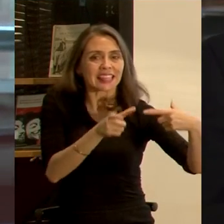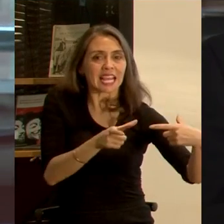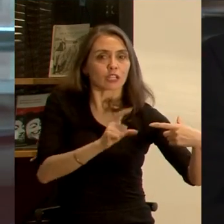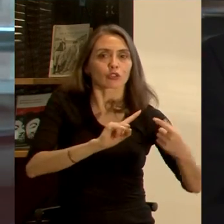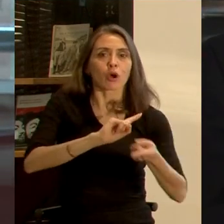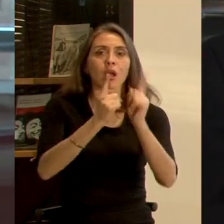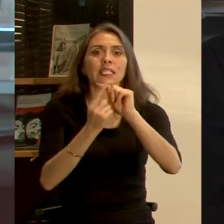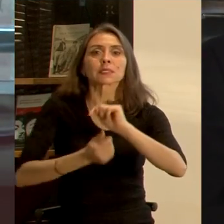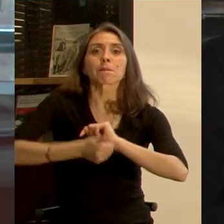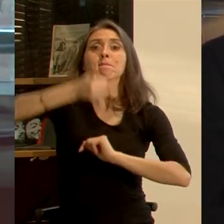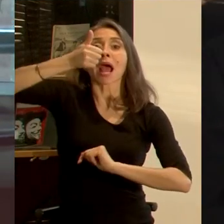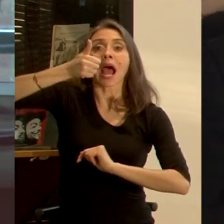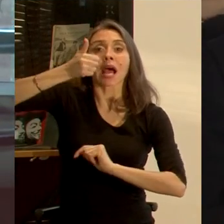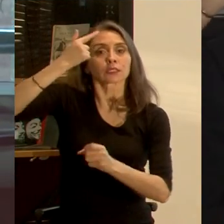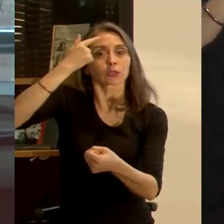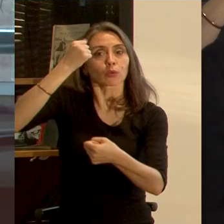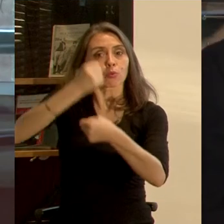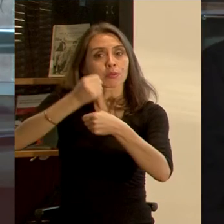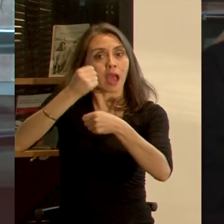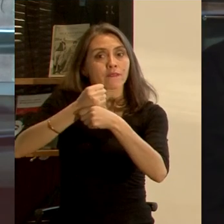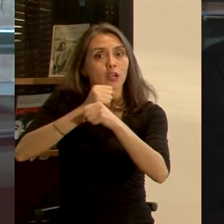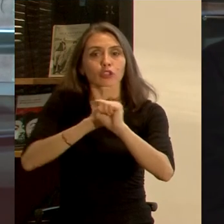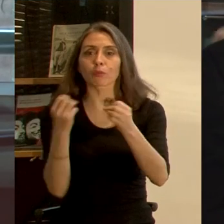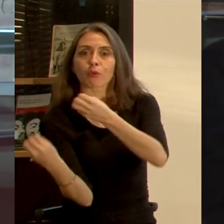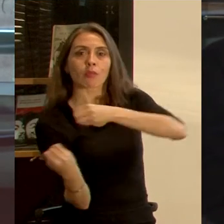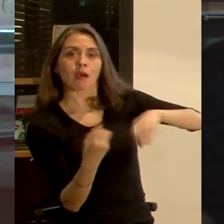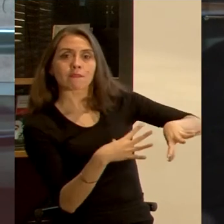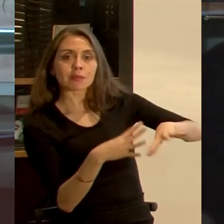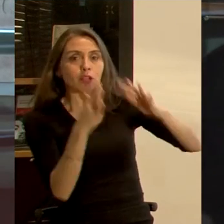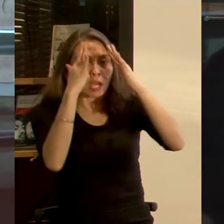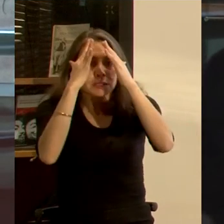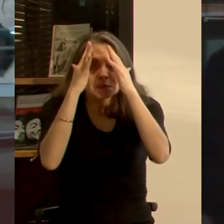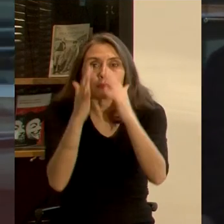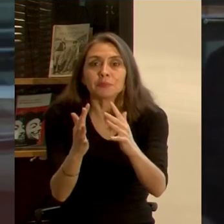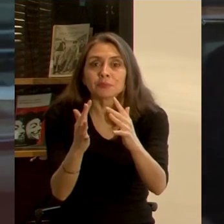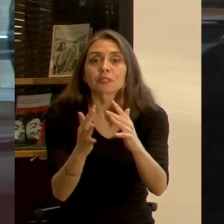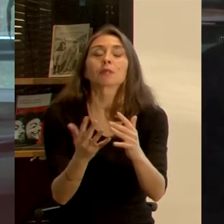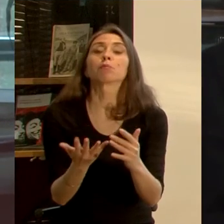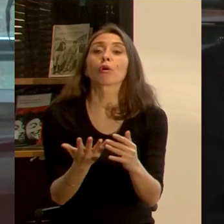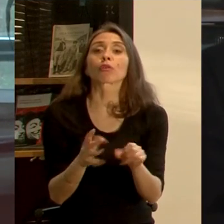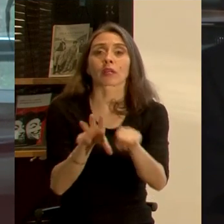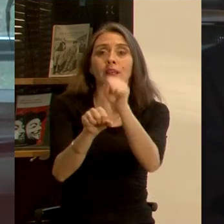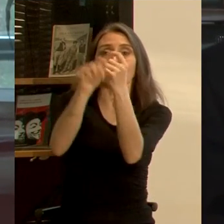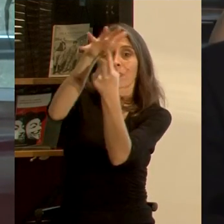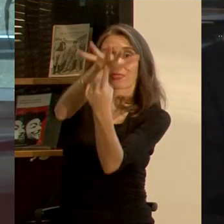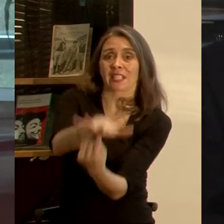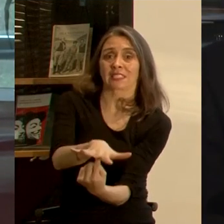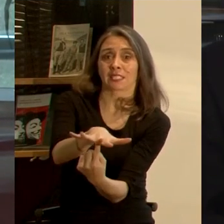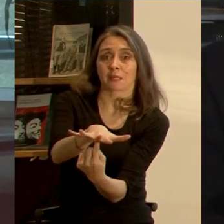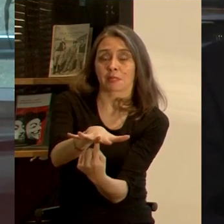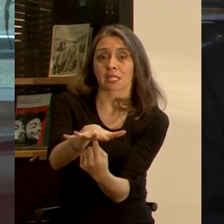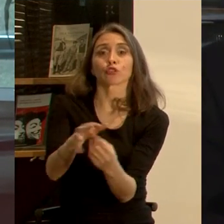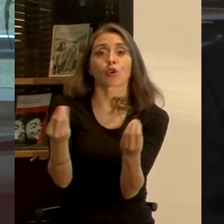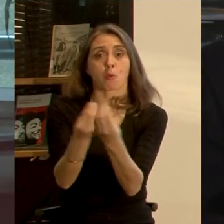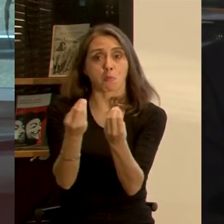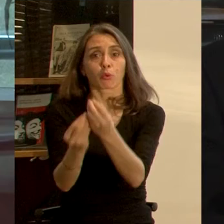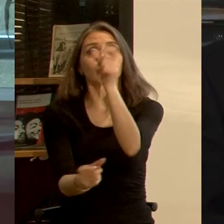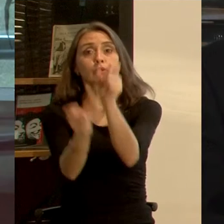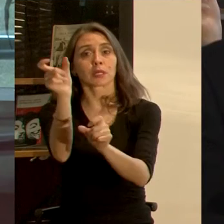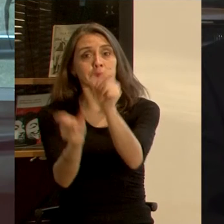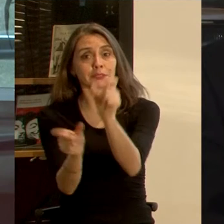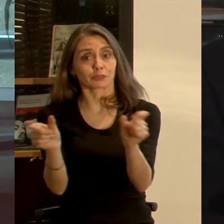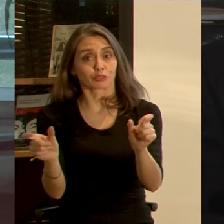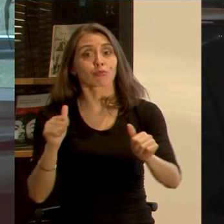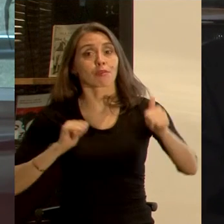se posiciona como una tarea insoslayable. Esto porque la situación de discriminación que sufre un segmento importante de la